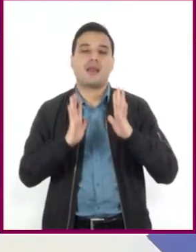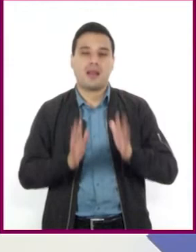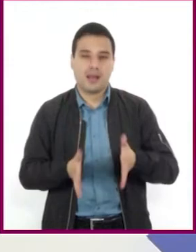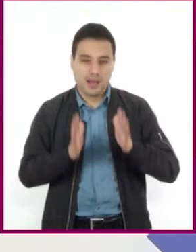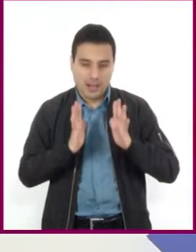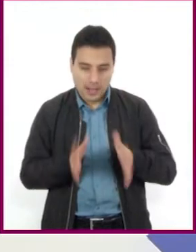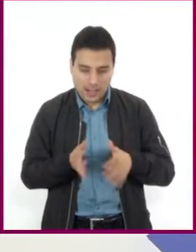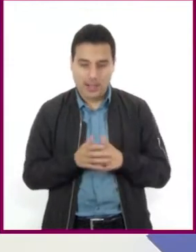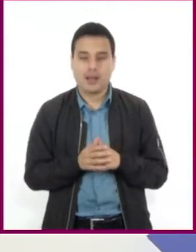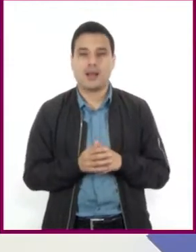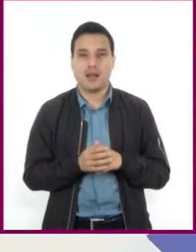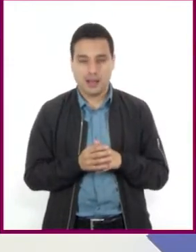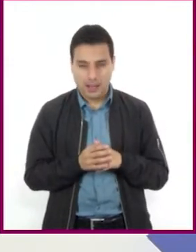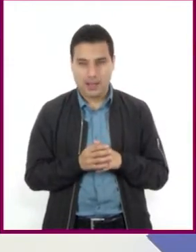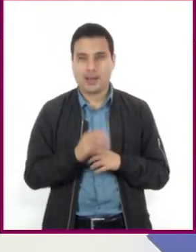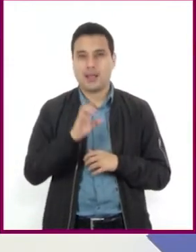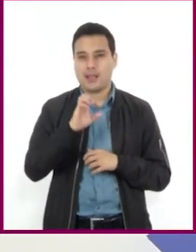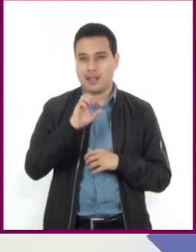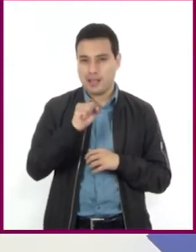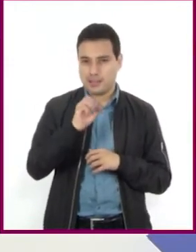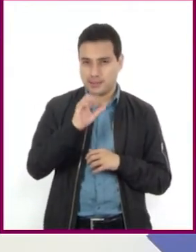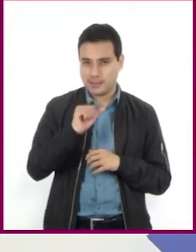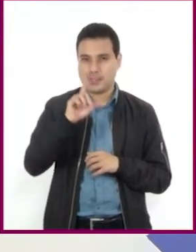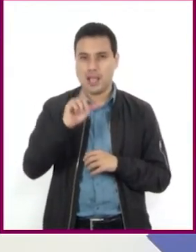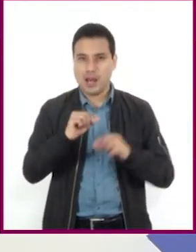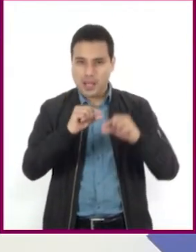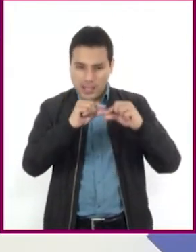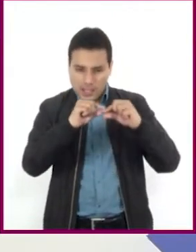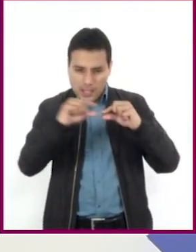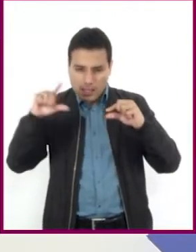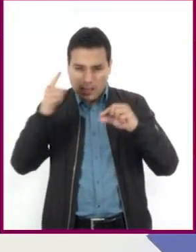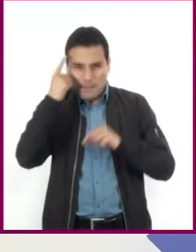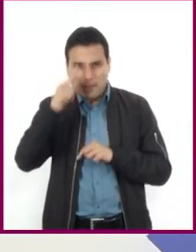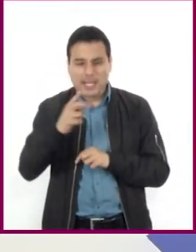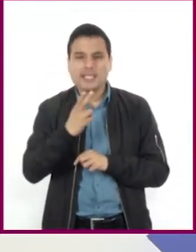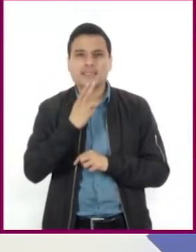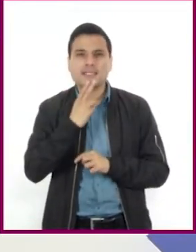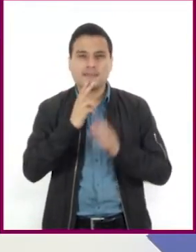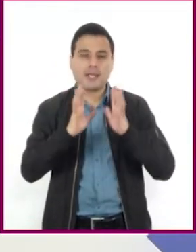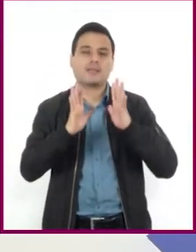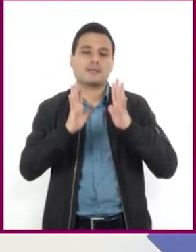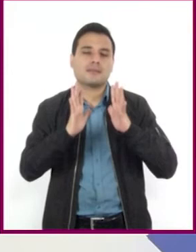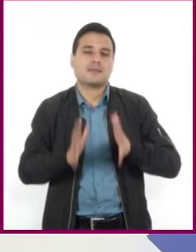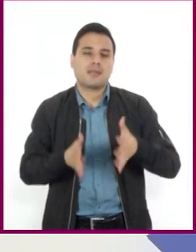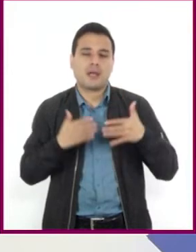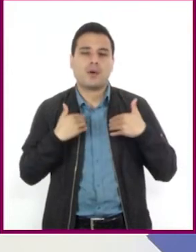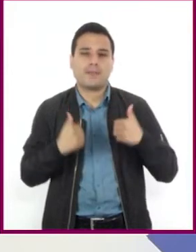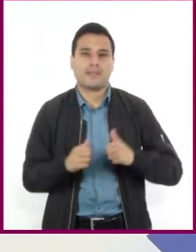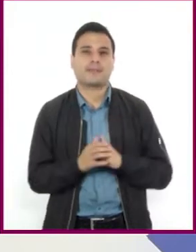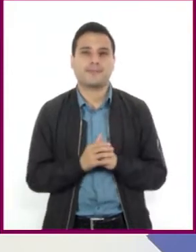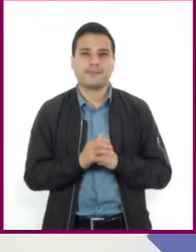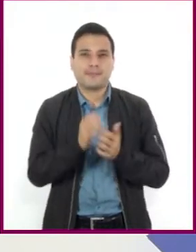utilidad de esta como regla que viene en los mapas. Me ayuda a estimar las dimensiones y